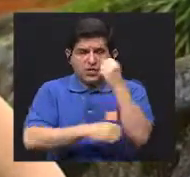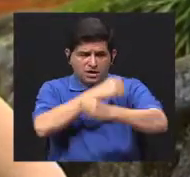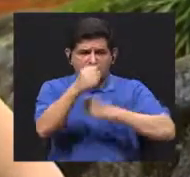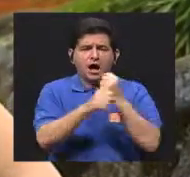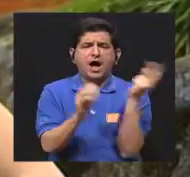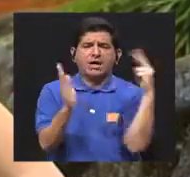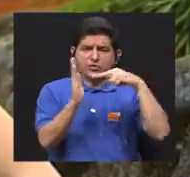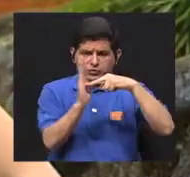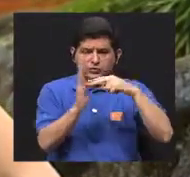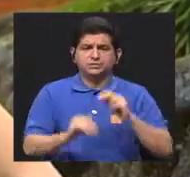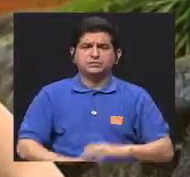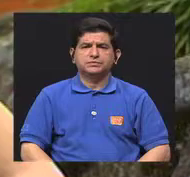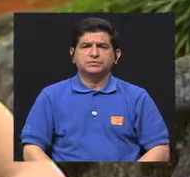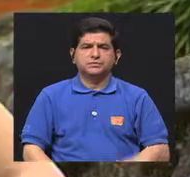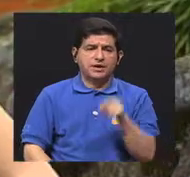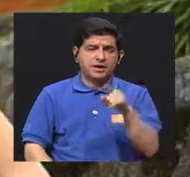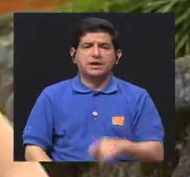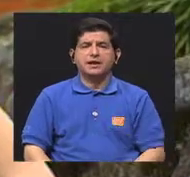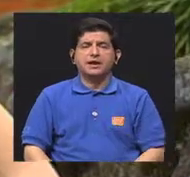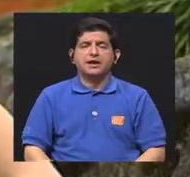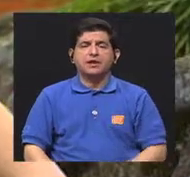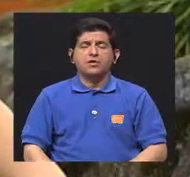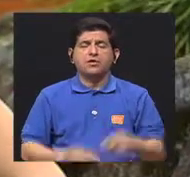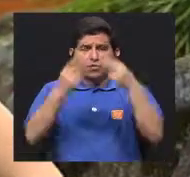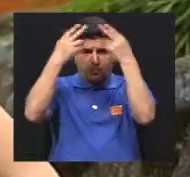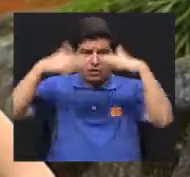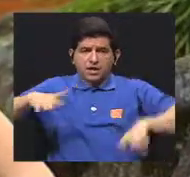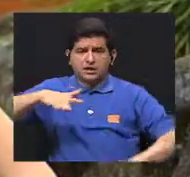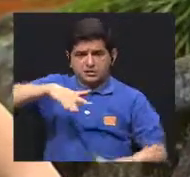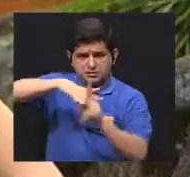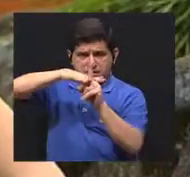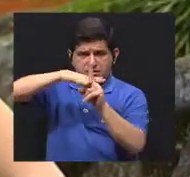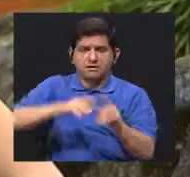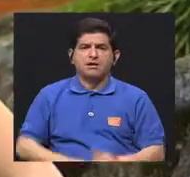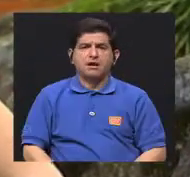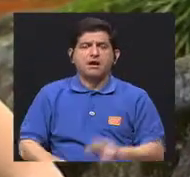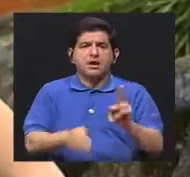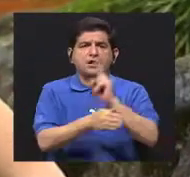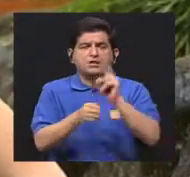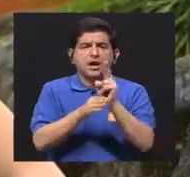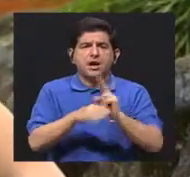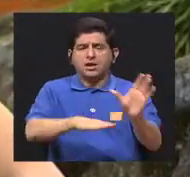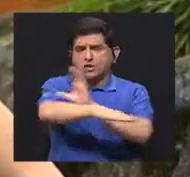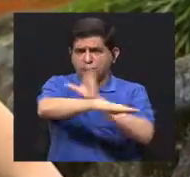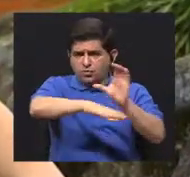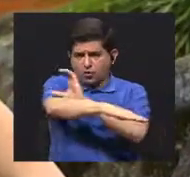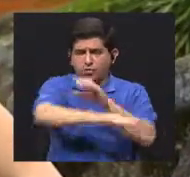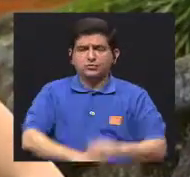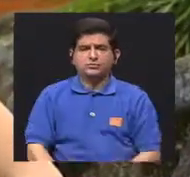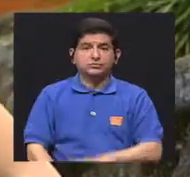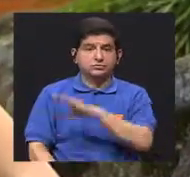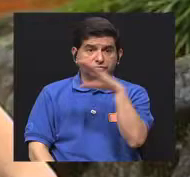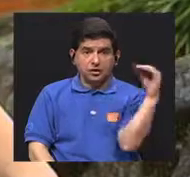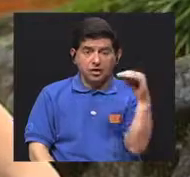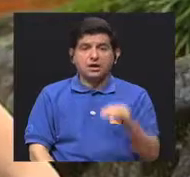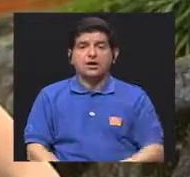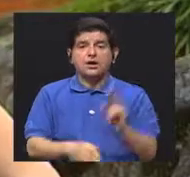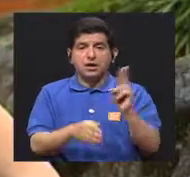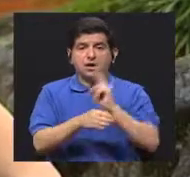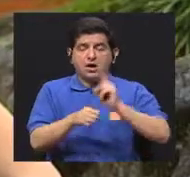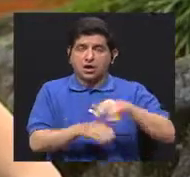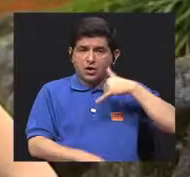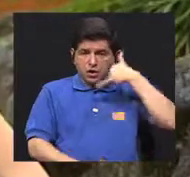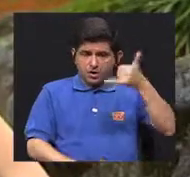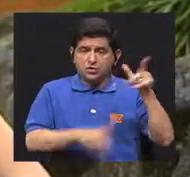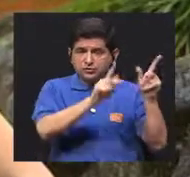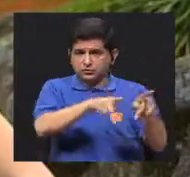en verdad, año 2000, con el advenimiento de internet, con esto el uso de las computadoras y más recientemente el